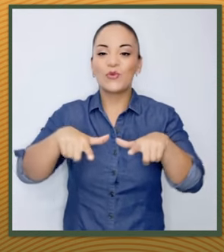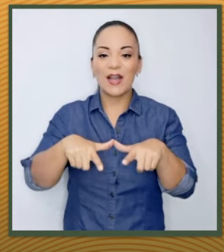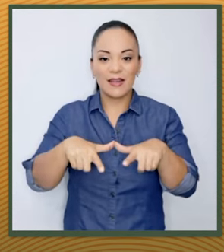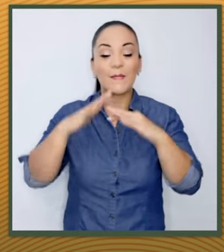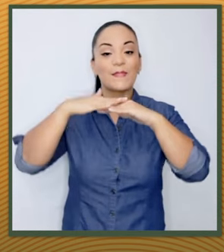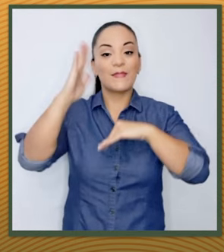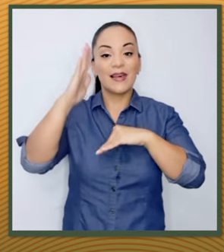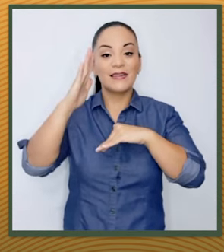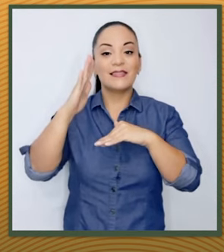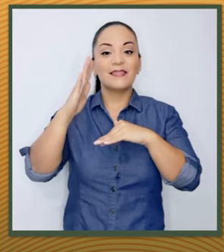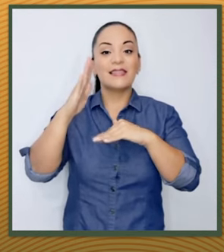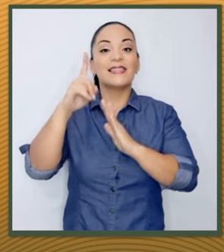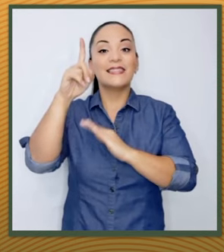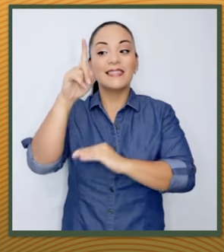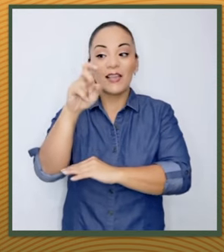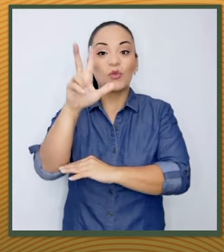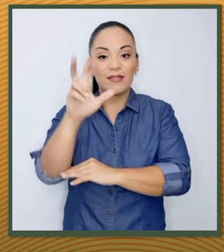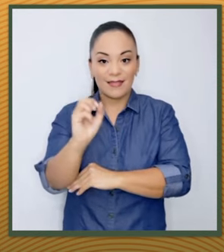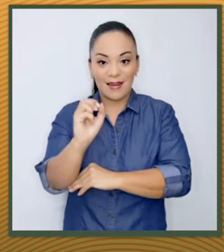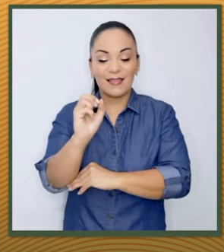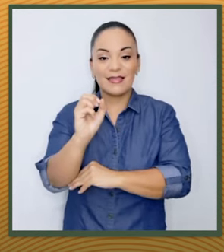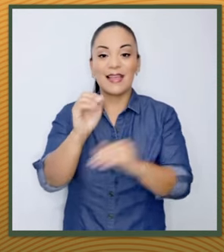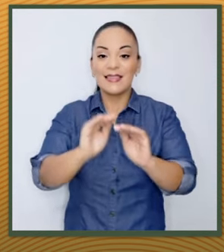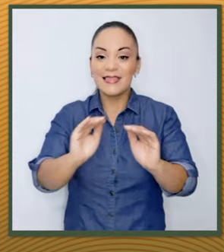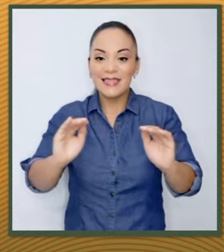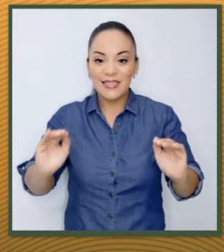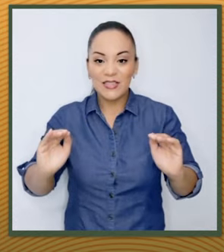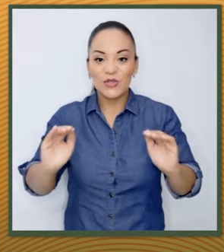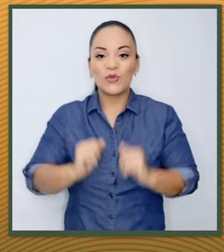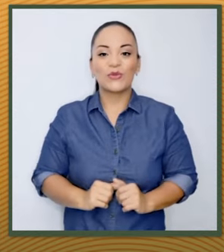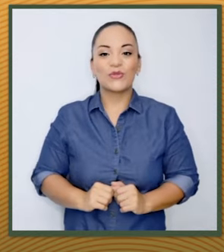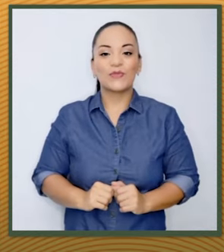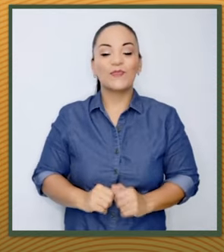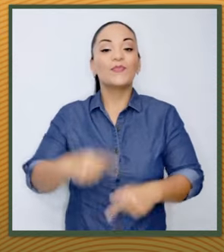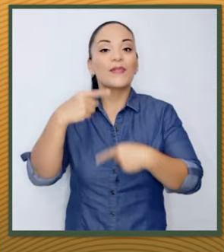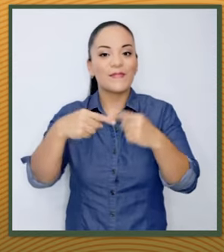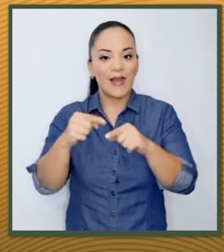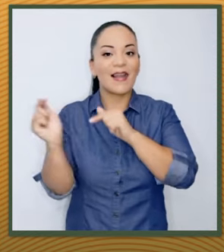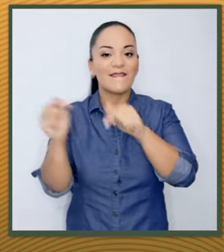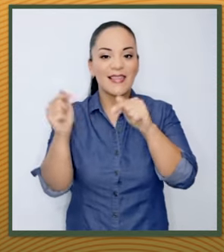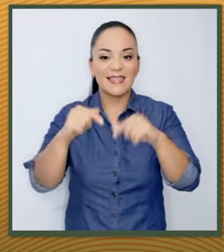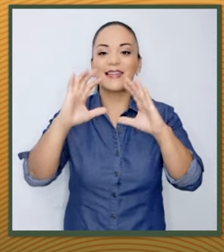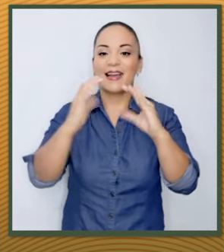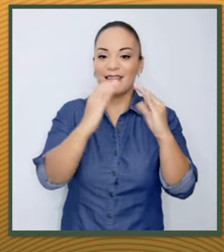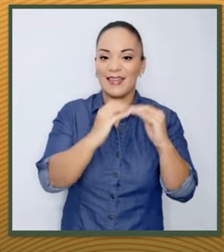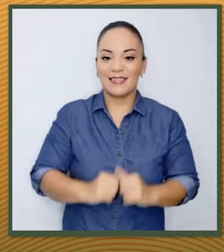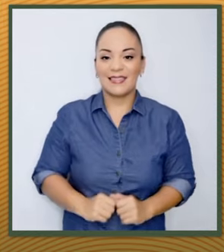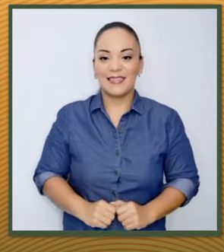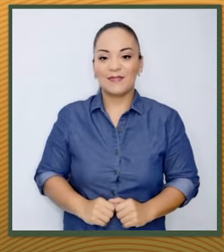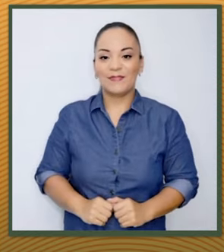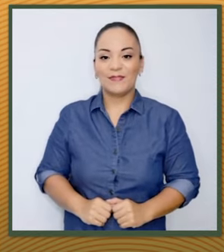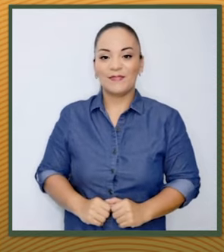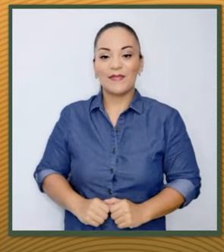donde más de 130 niños y niñas van a asistir a clases.